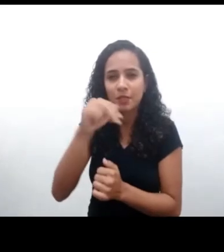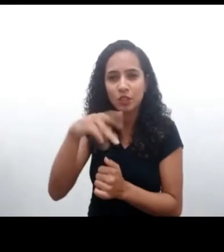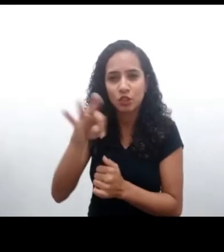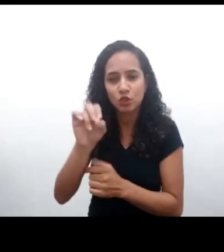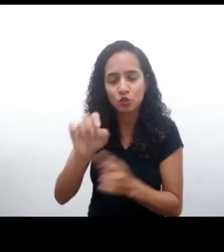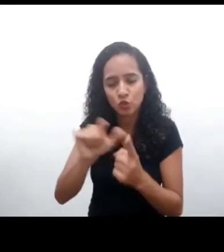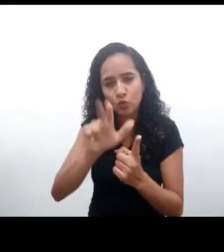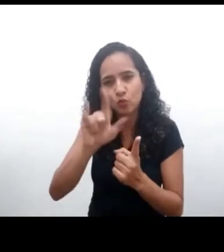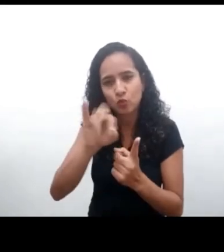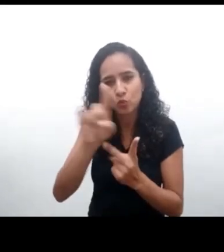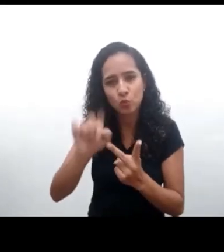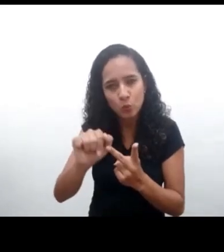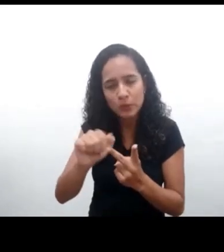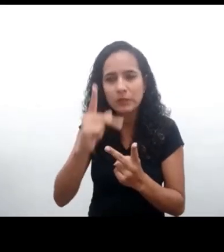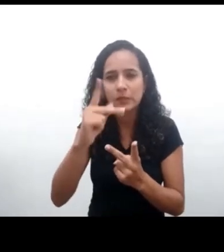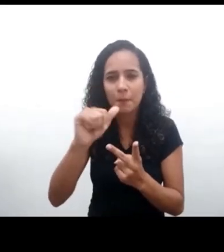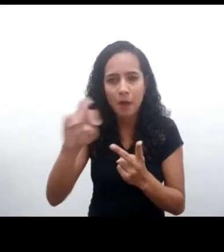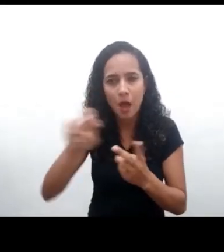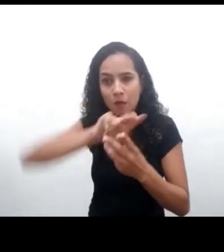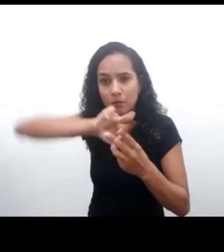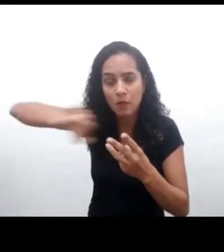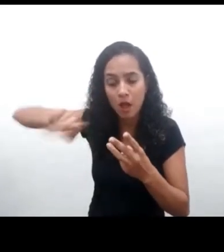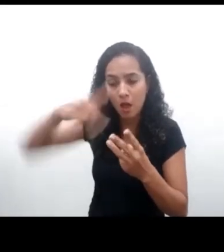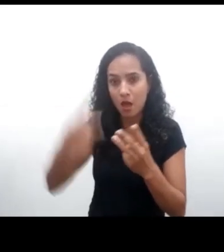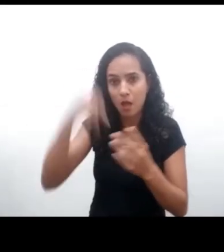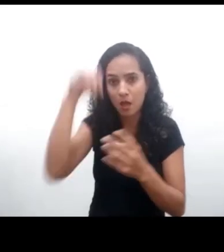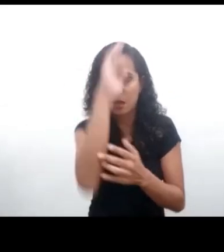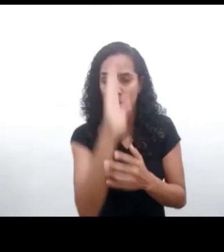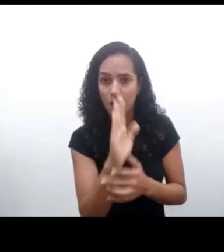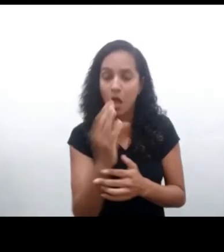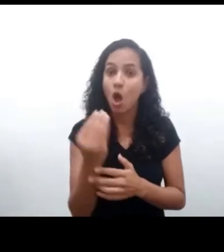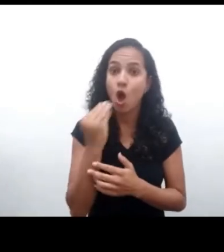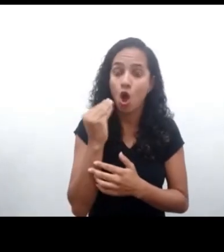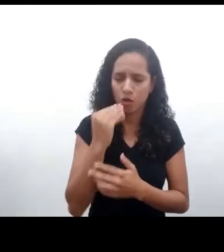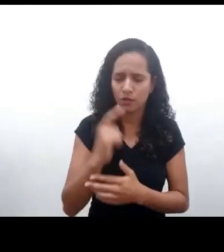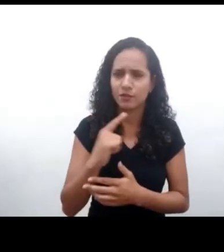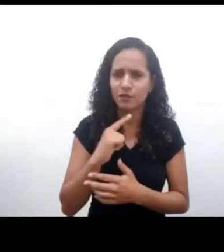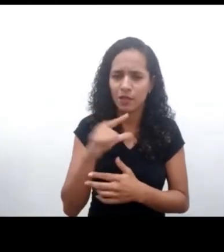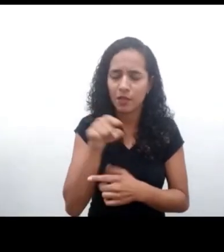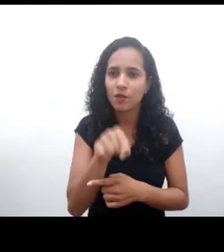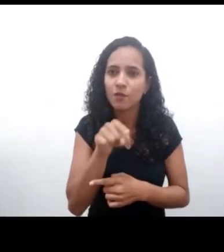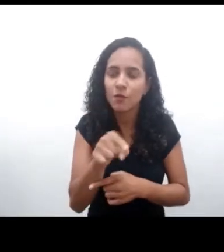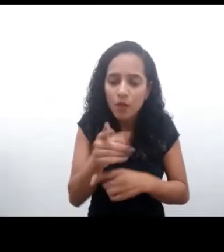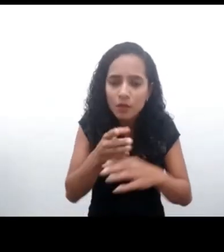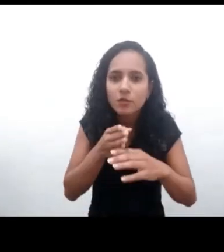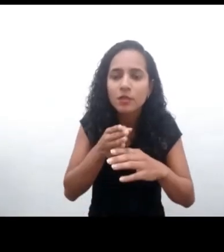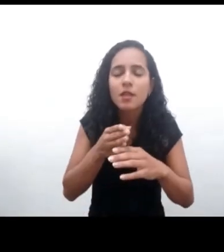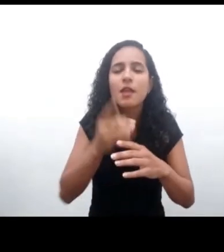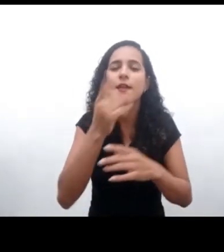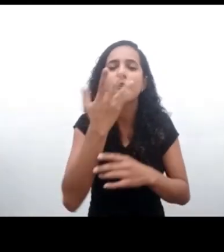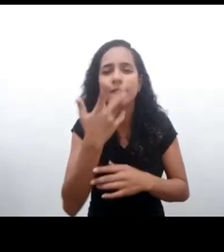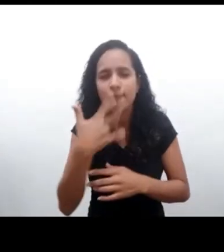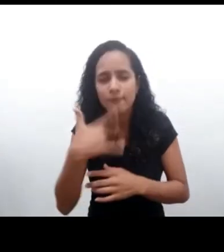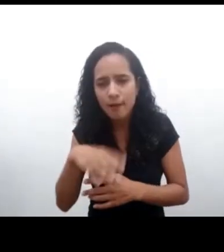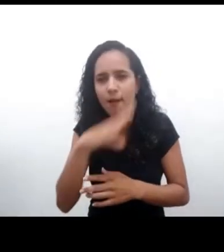los colegas Winston, Luisa, Fabio y de Steve.br de Brasil, tuvimos la oportunidad de conducir la consulta con niños y